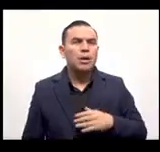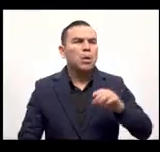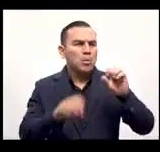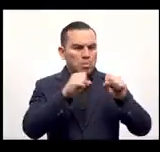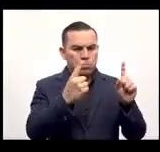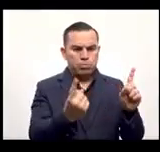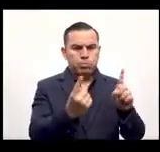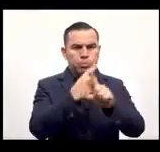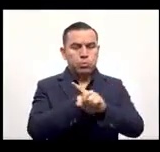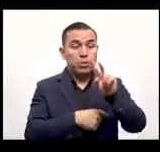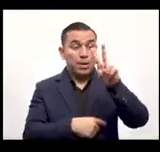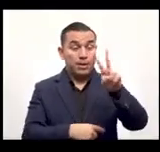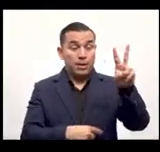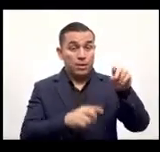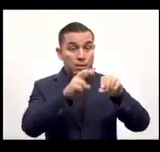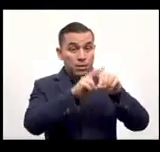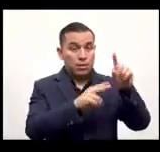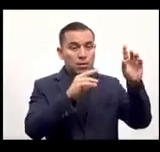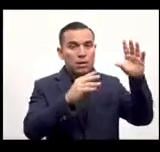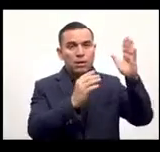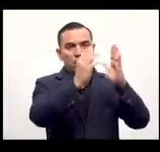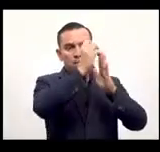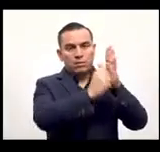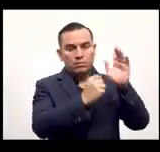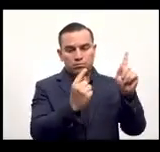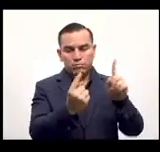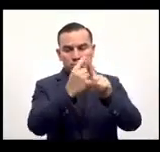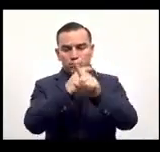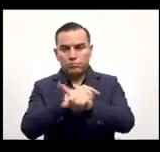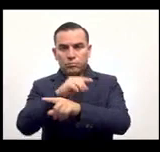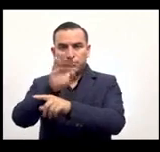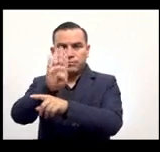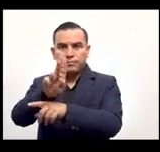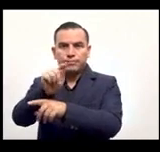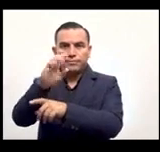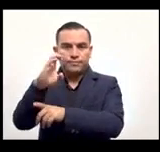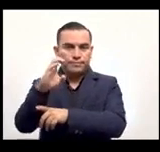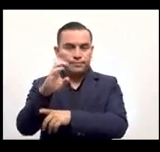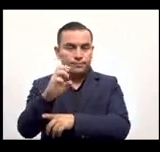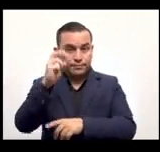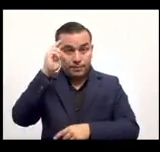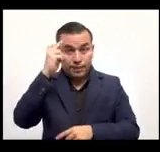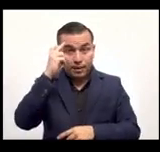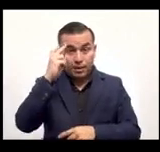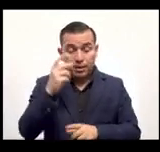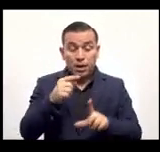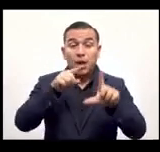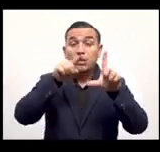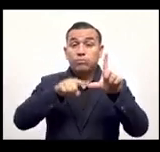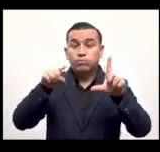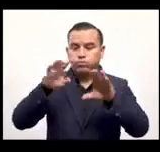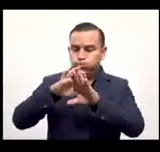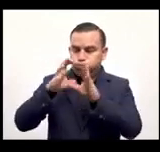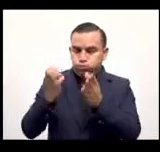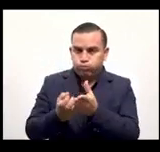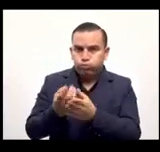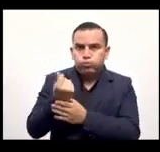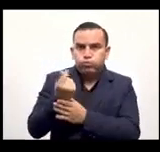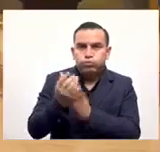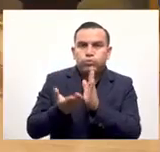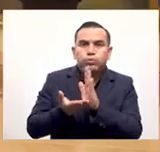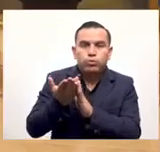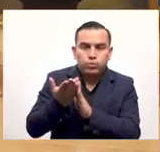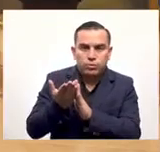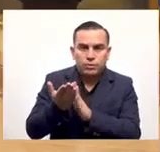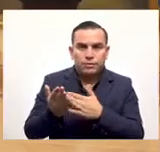puede hacerlo compra 22 dólares y convierte los 22 dólares en el monto que el libre mercado establece de